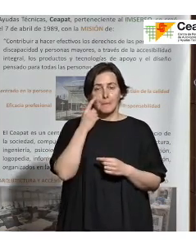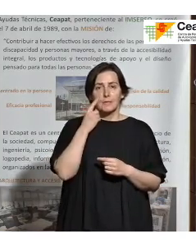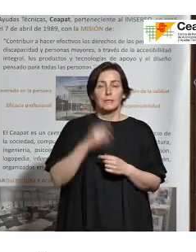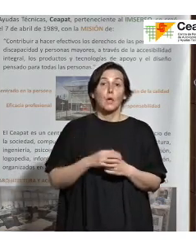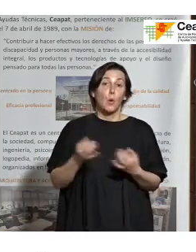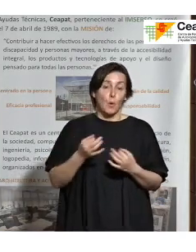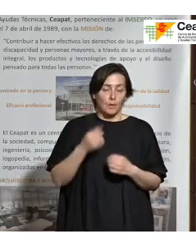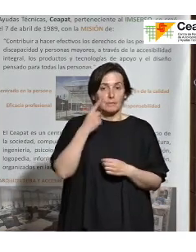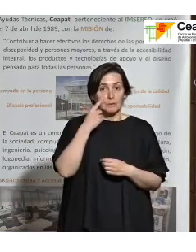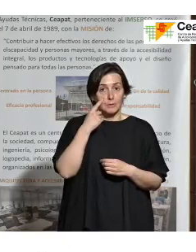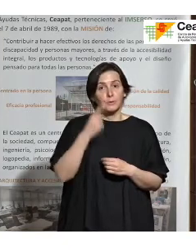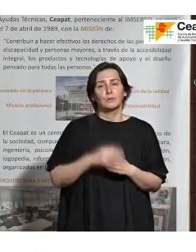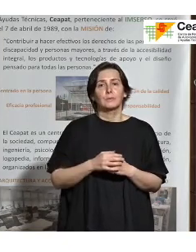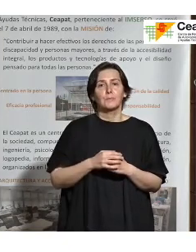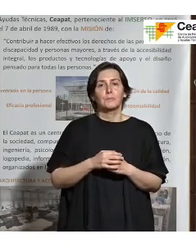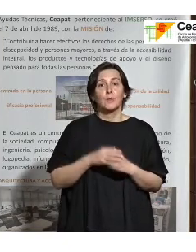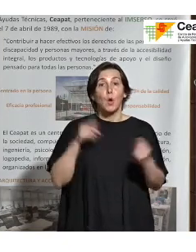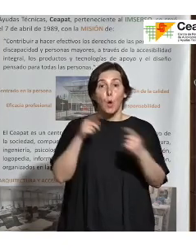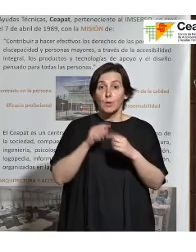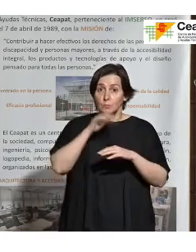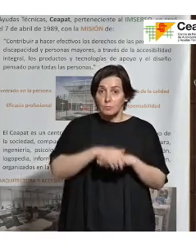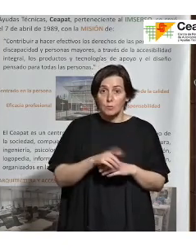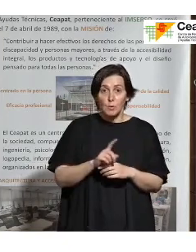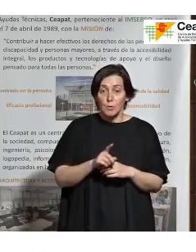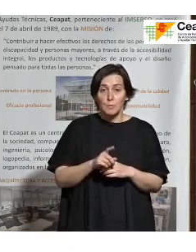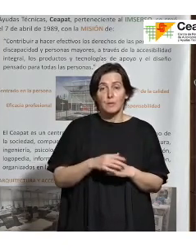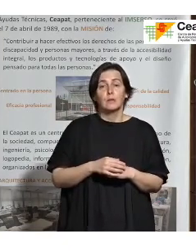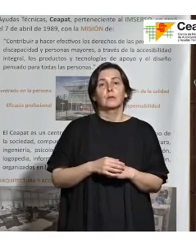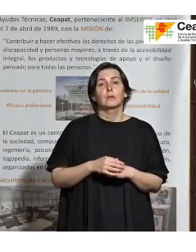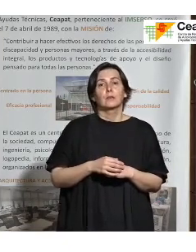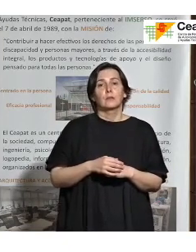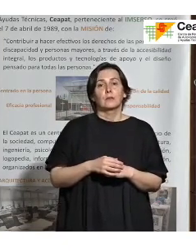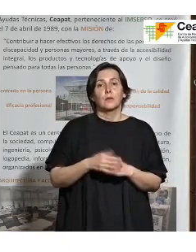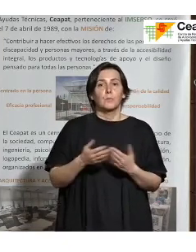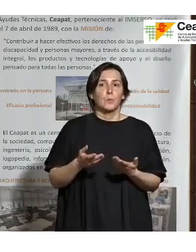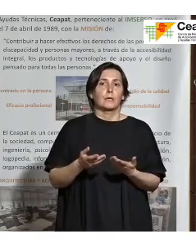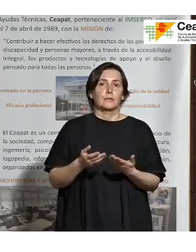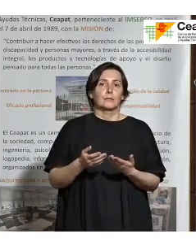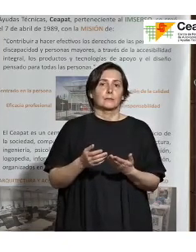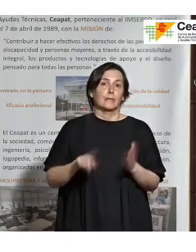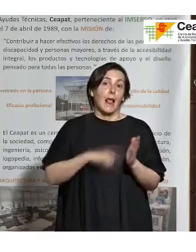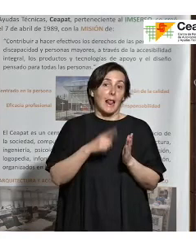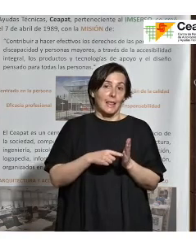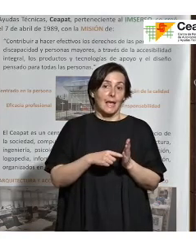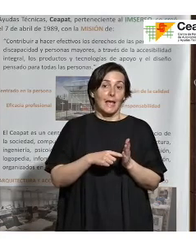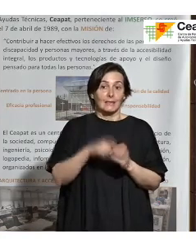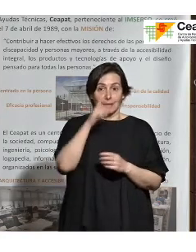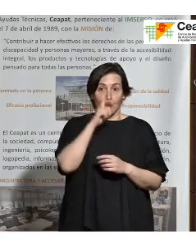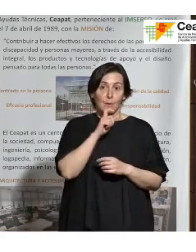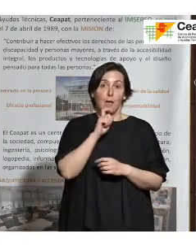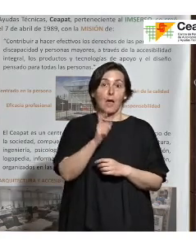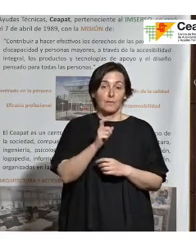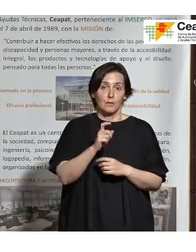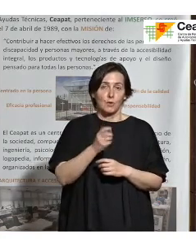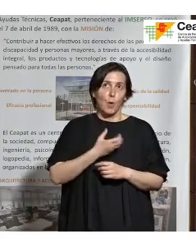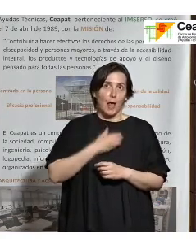deberían estar muy pendientes para en el momento en el que eso no se cumpla hay caminos legales para recordar si a una